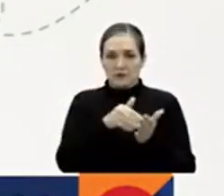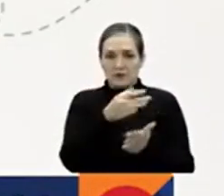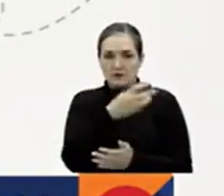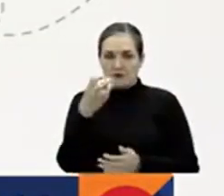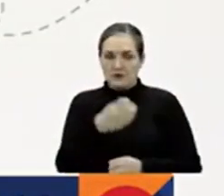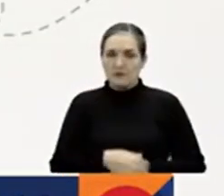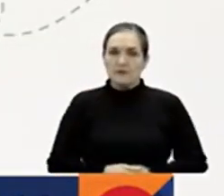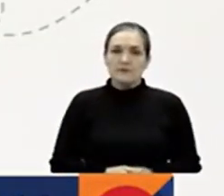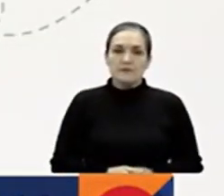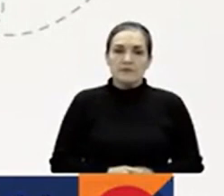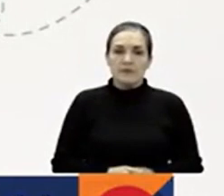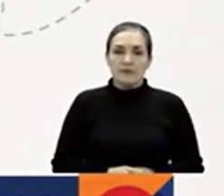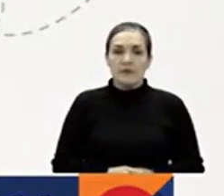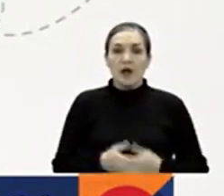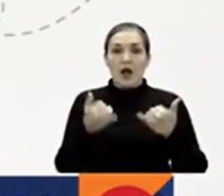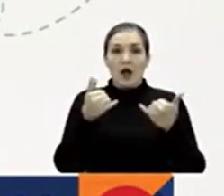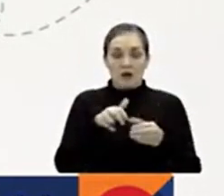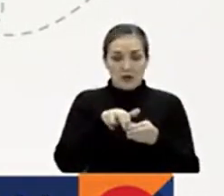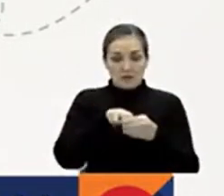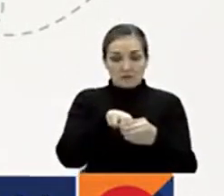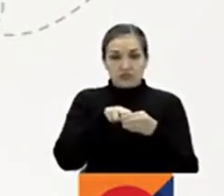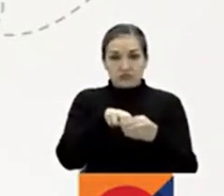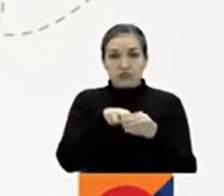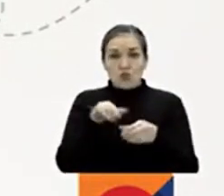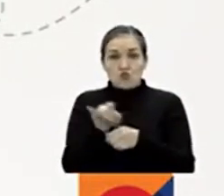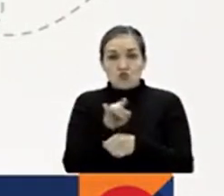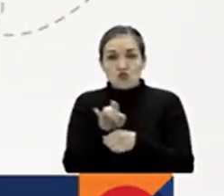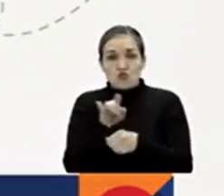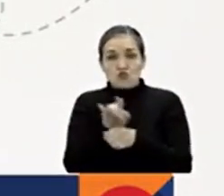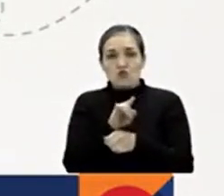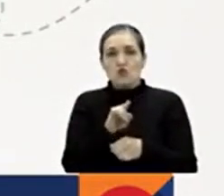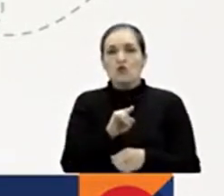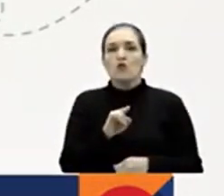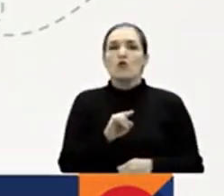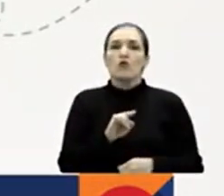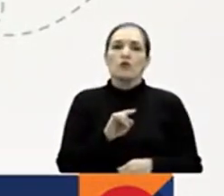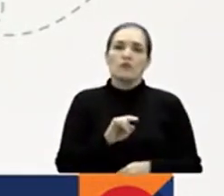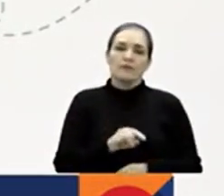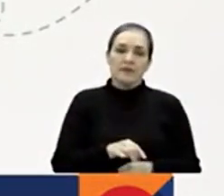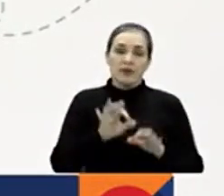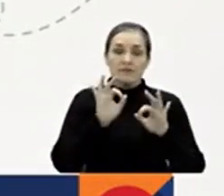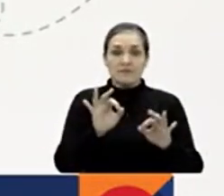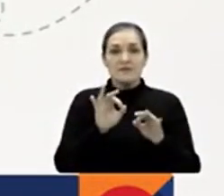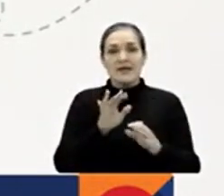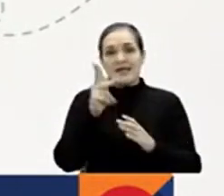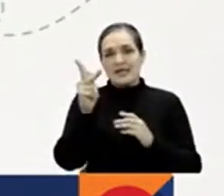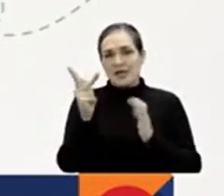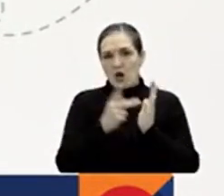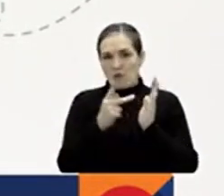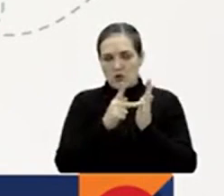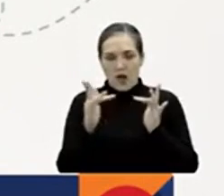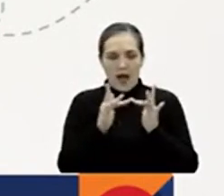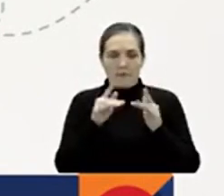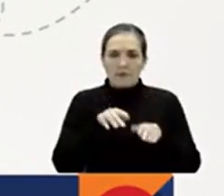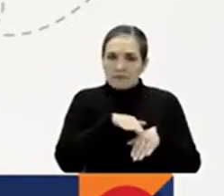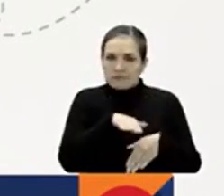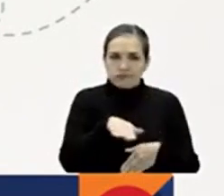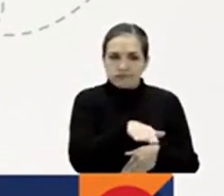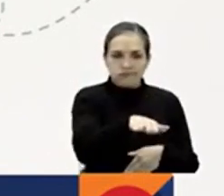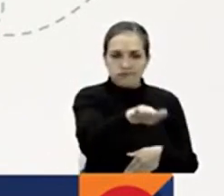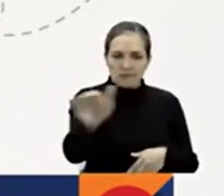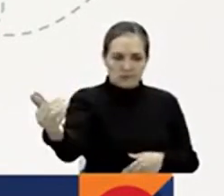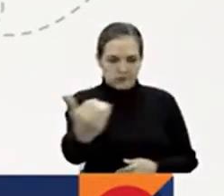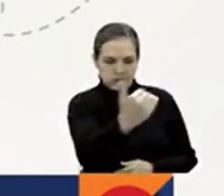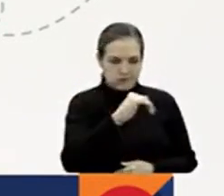Tiene una autonomía de unos 450 kilómetros diarios. Ese es un dato bien importante. ¿Qué tanto puede rodar? ¿Qué